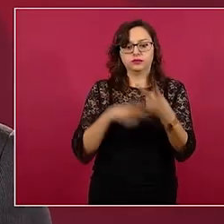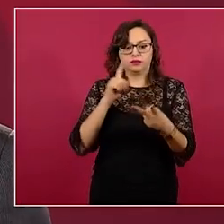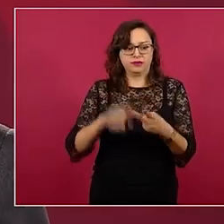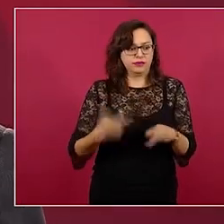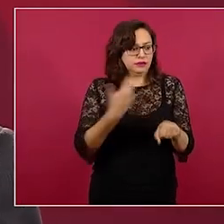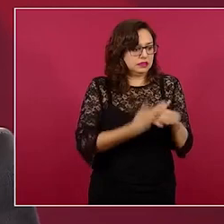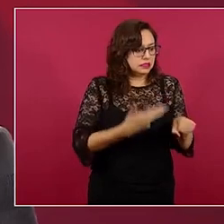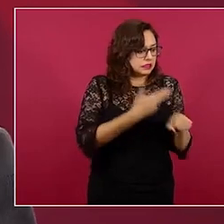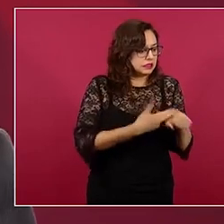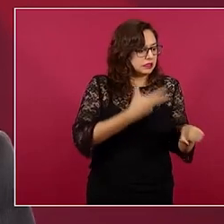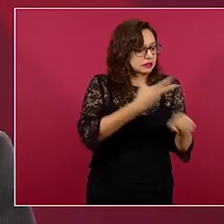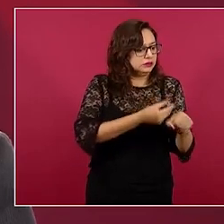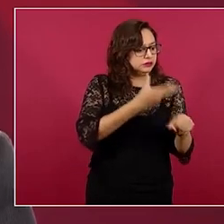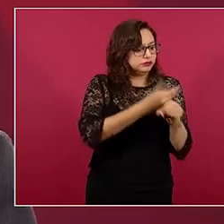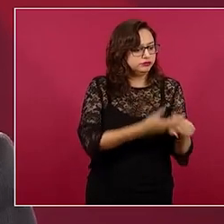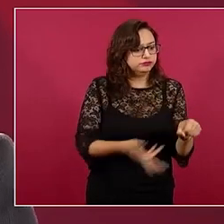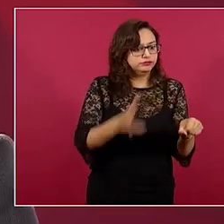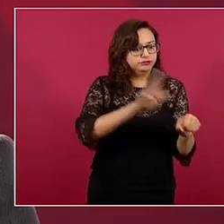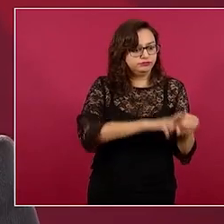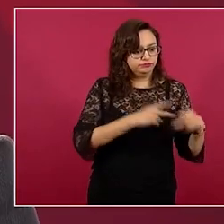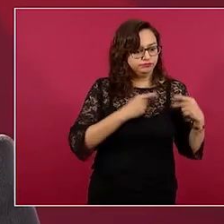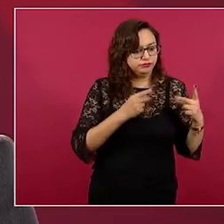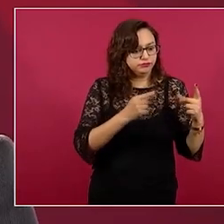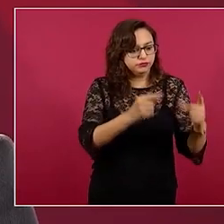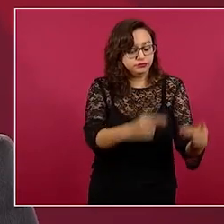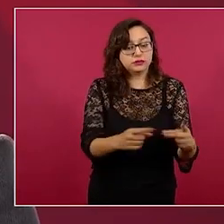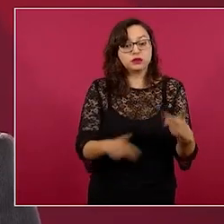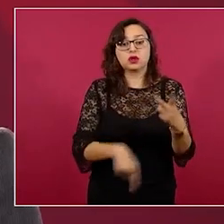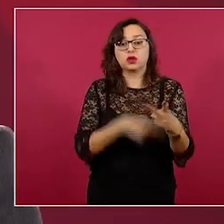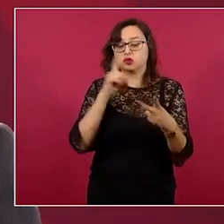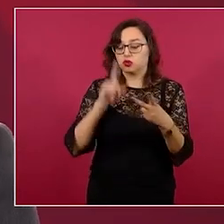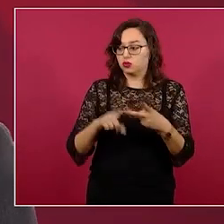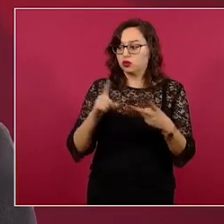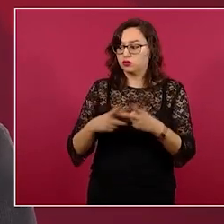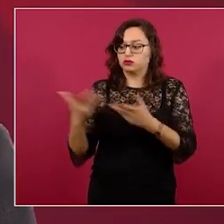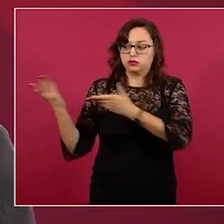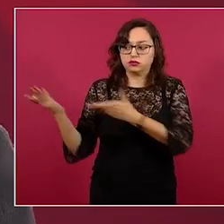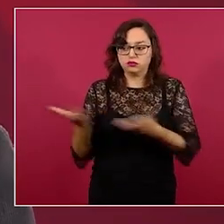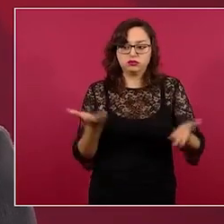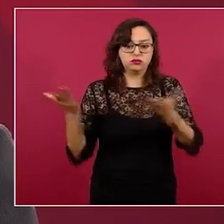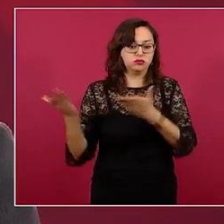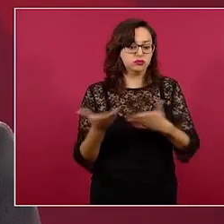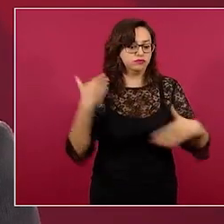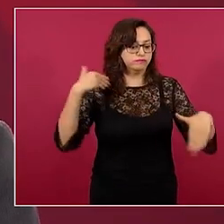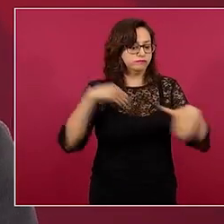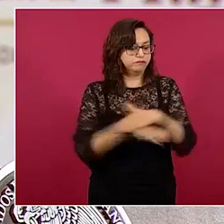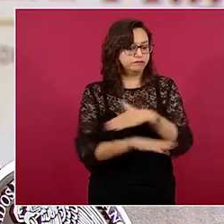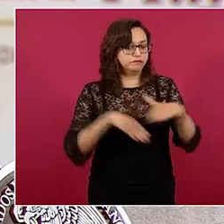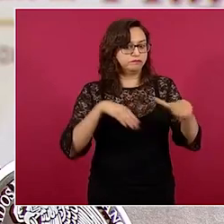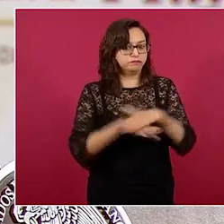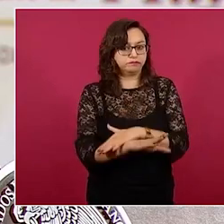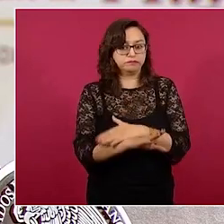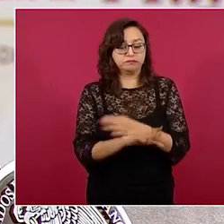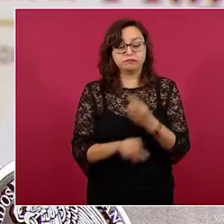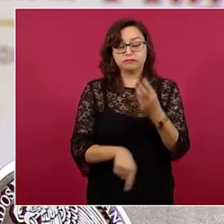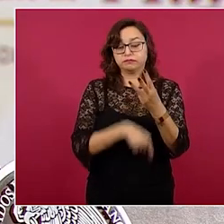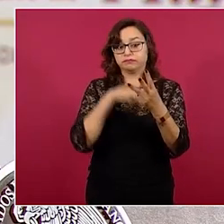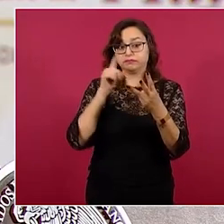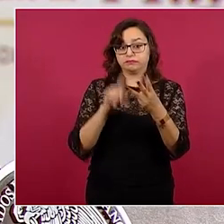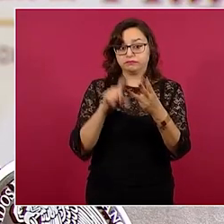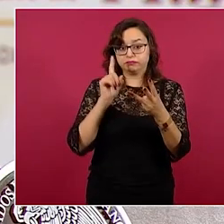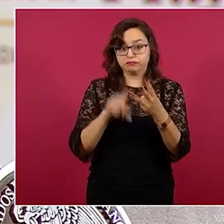las personas que lo necesitaron en las unidades hospitalarias tercero cuando apareció porque se logró